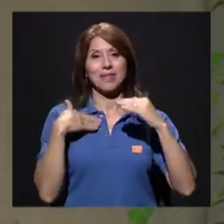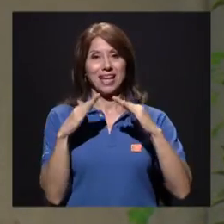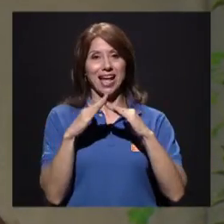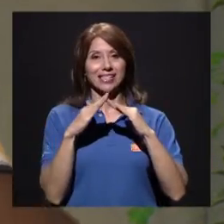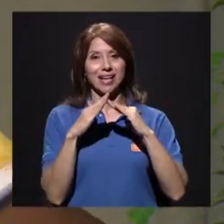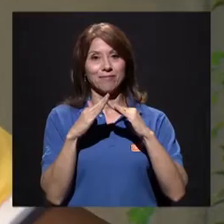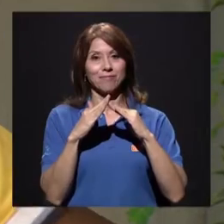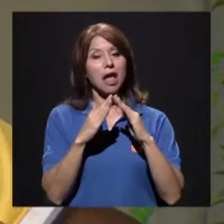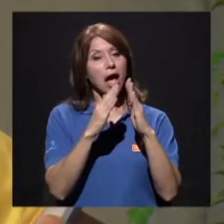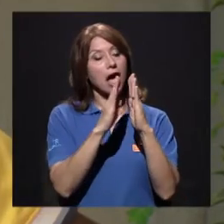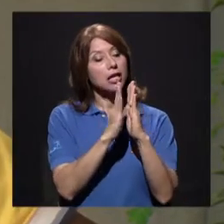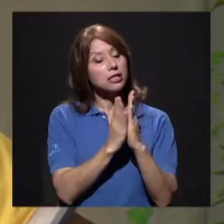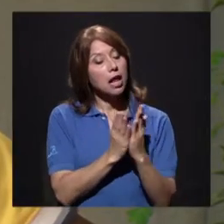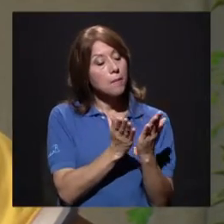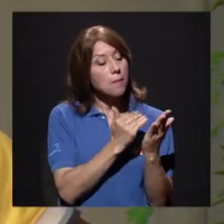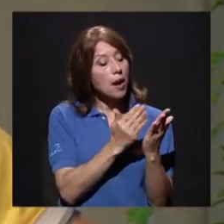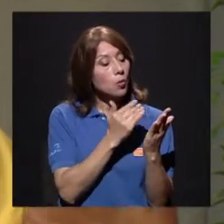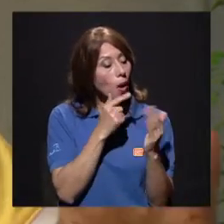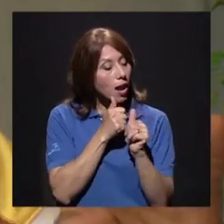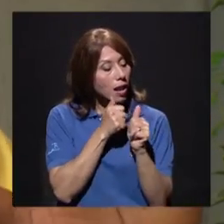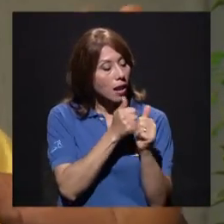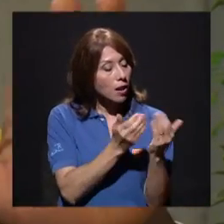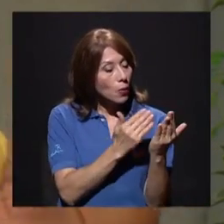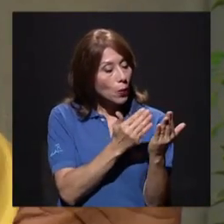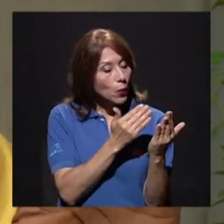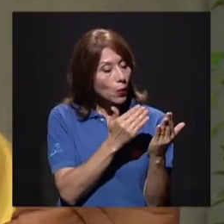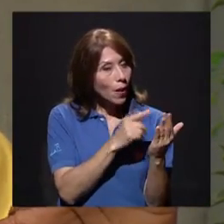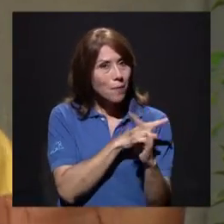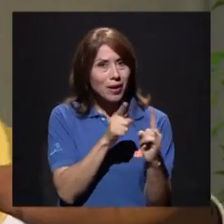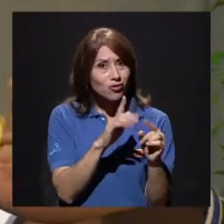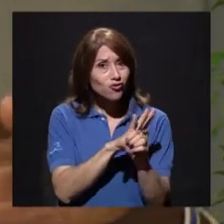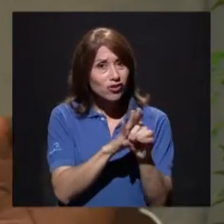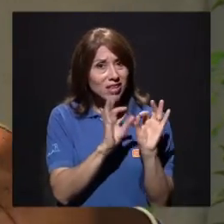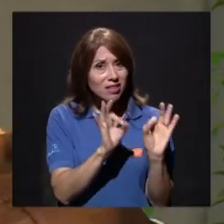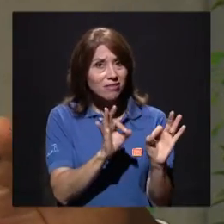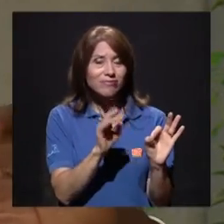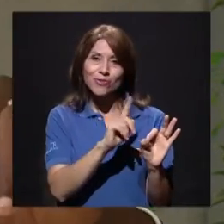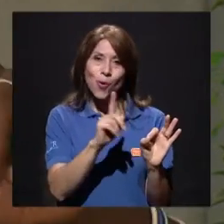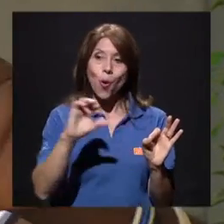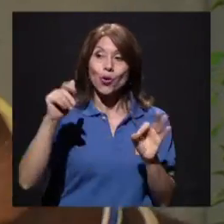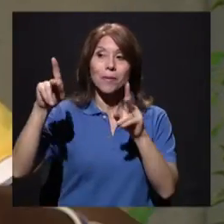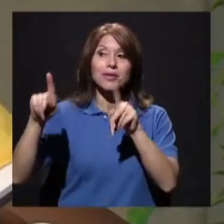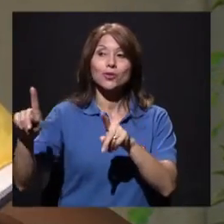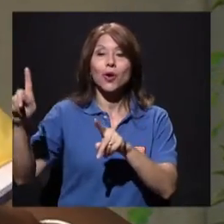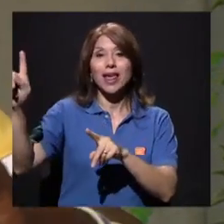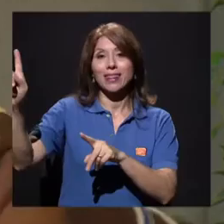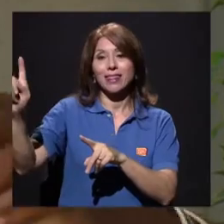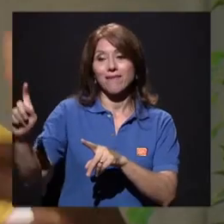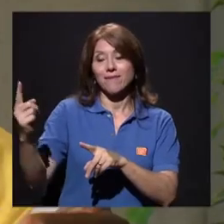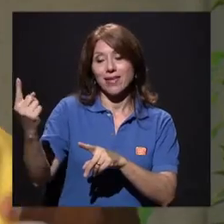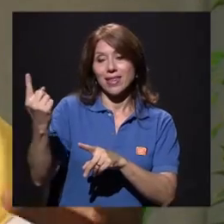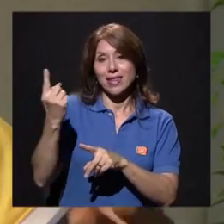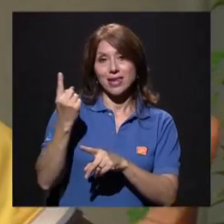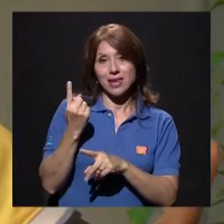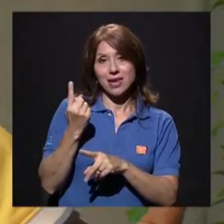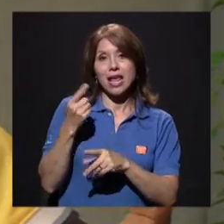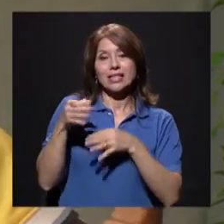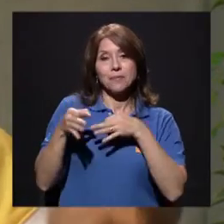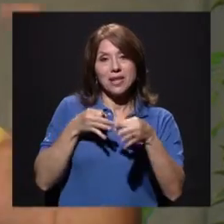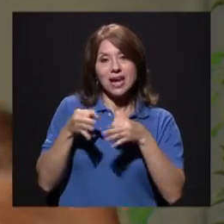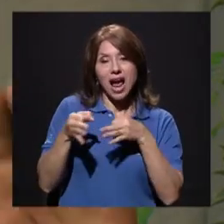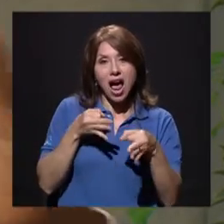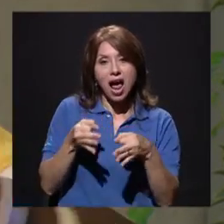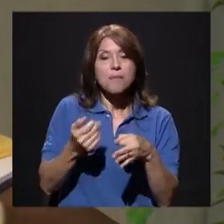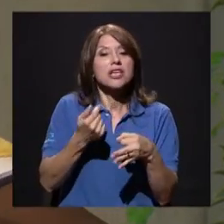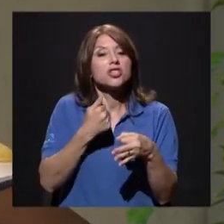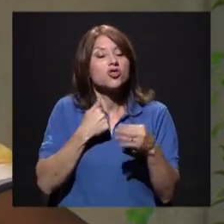el manual, pero eso no es todo. Alguien tiene que llegar a explicarme bien hasta dónde llego, qué no hago y qué debo hacer.